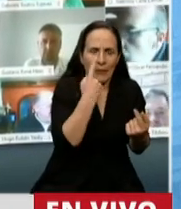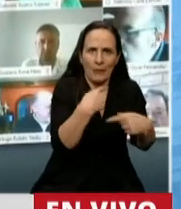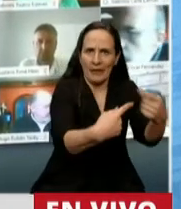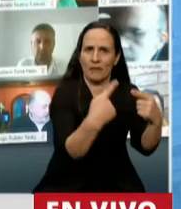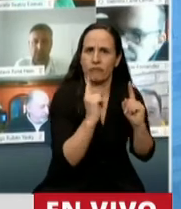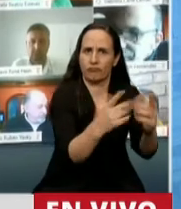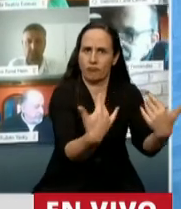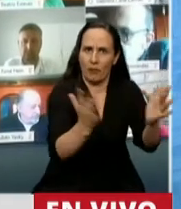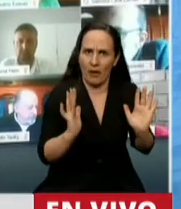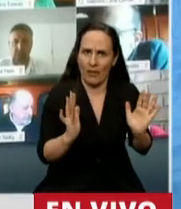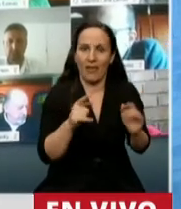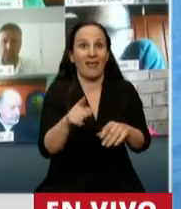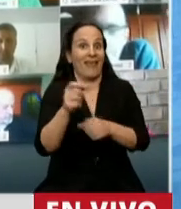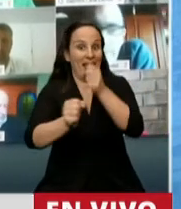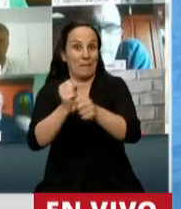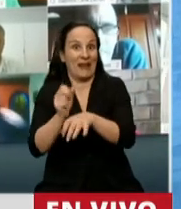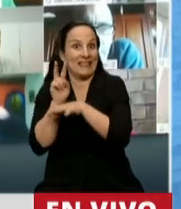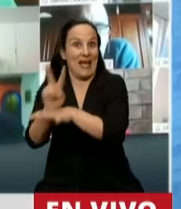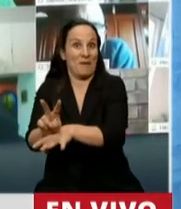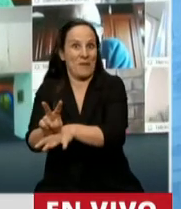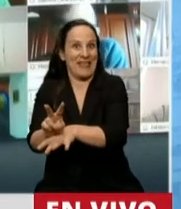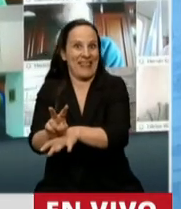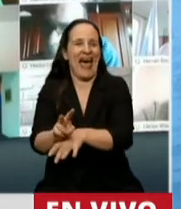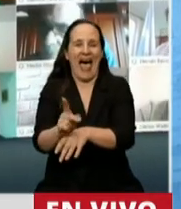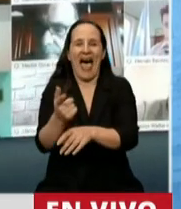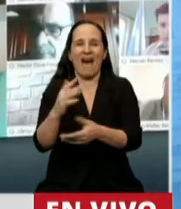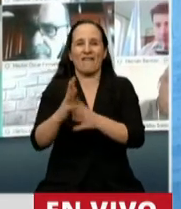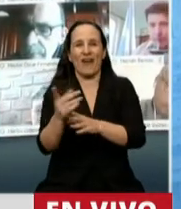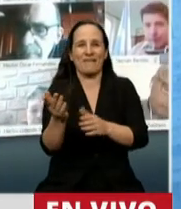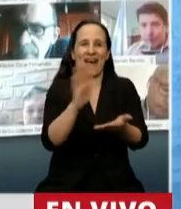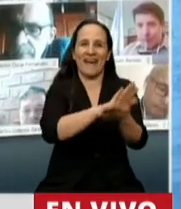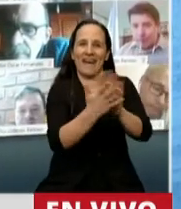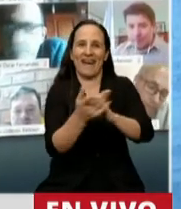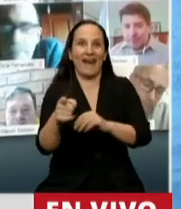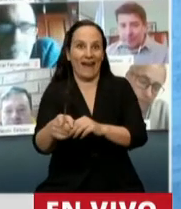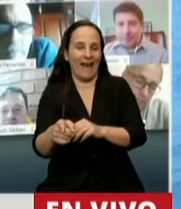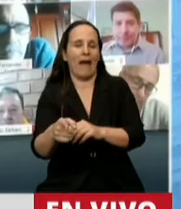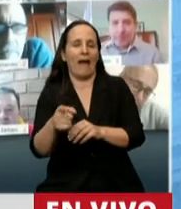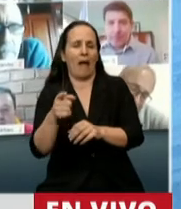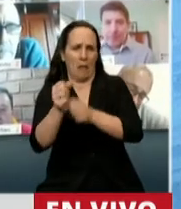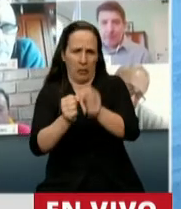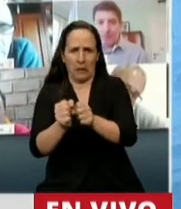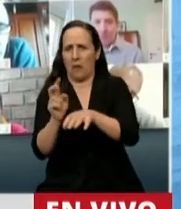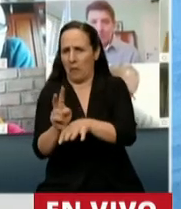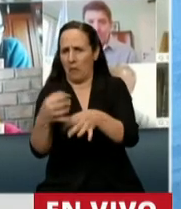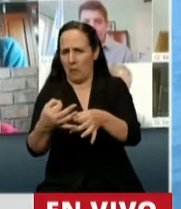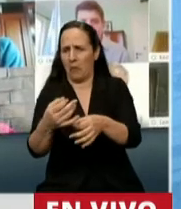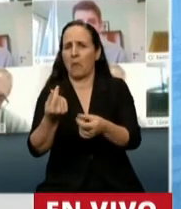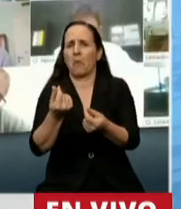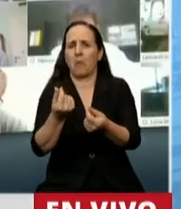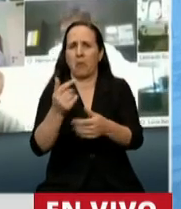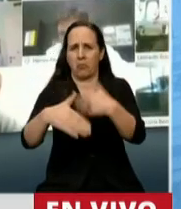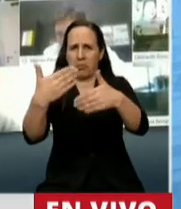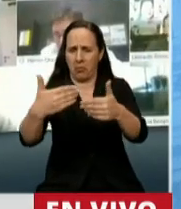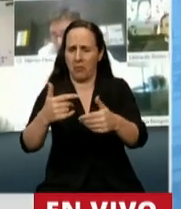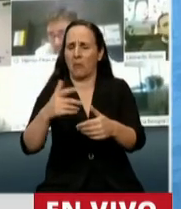y que cuidar de las empresas supone un compromiso mutuo para que aquellas resguarden sus intereses y generen riquezas para